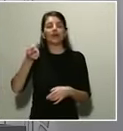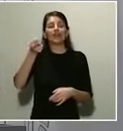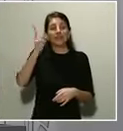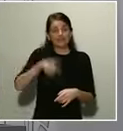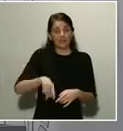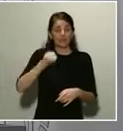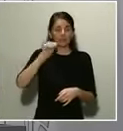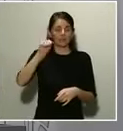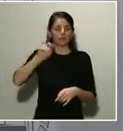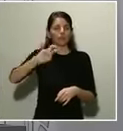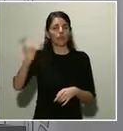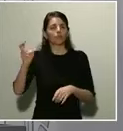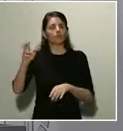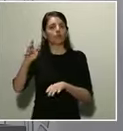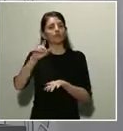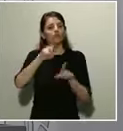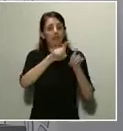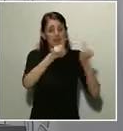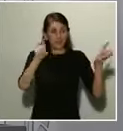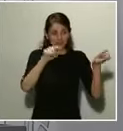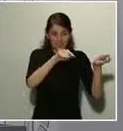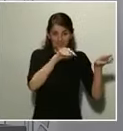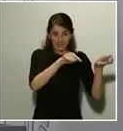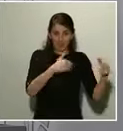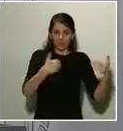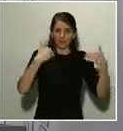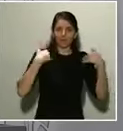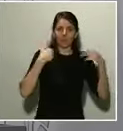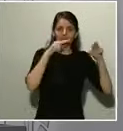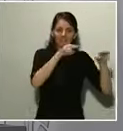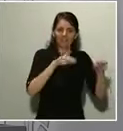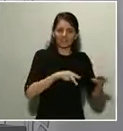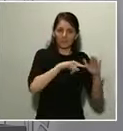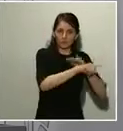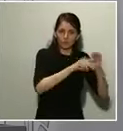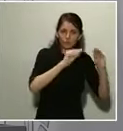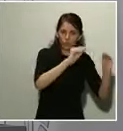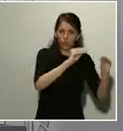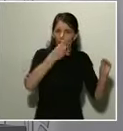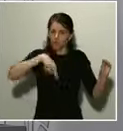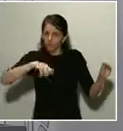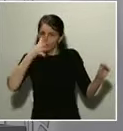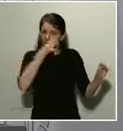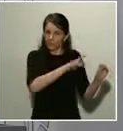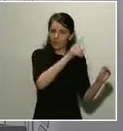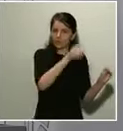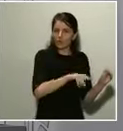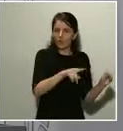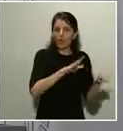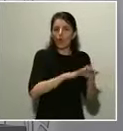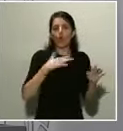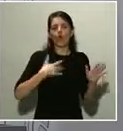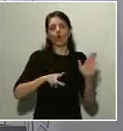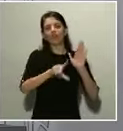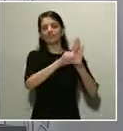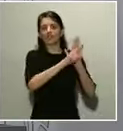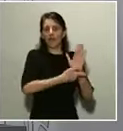empresas responsables de las residencias y tomar otras medidas como quitarles las licencias para operar de forma inmediata?